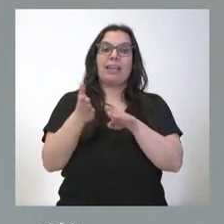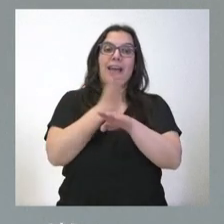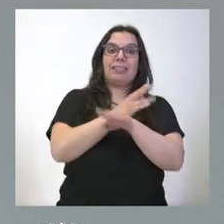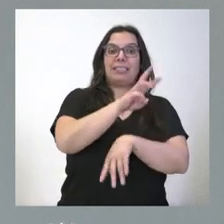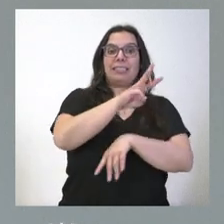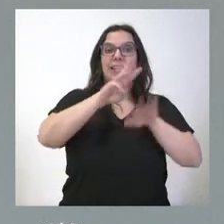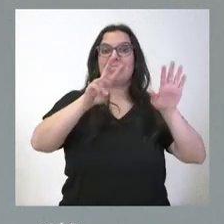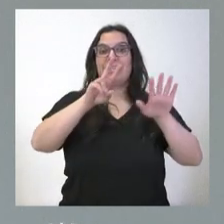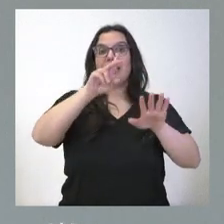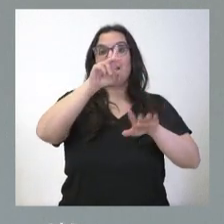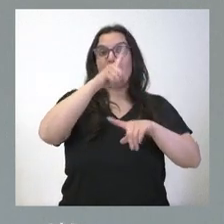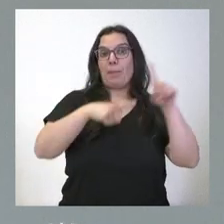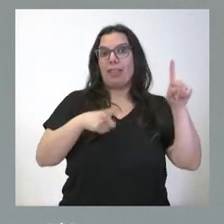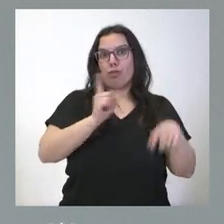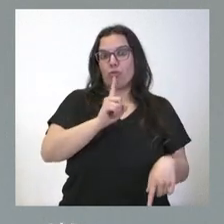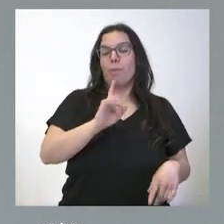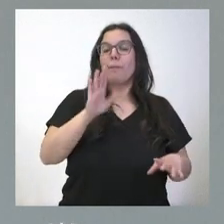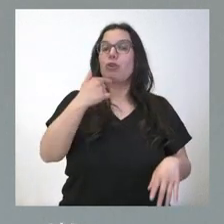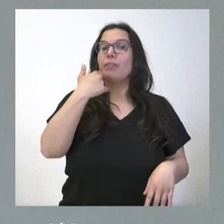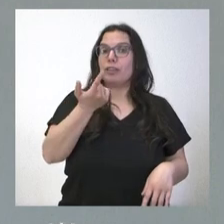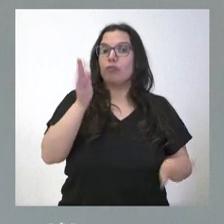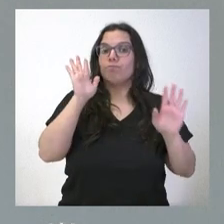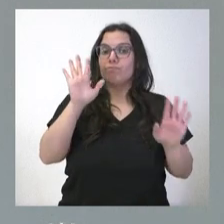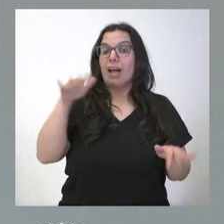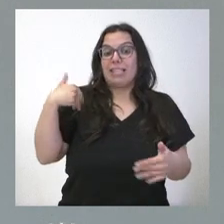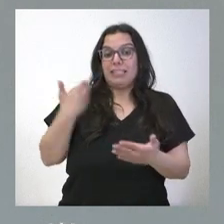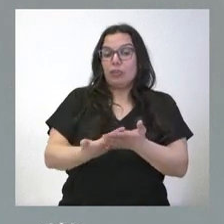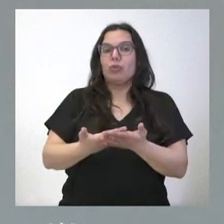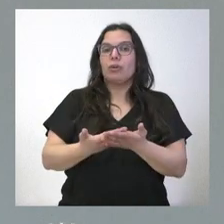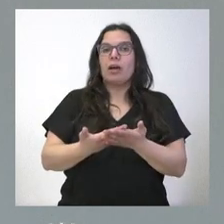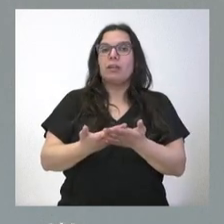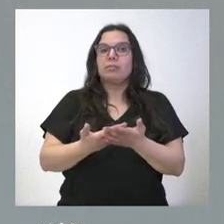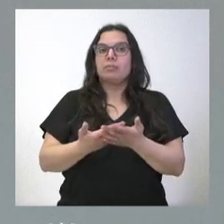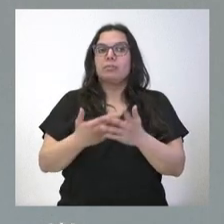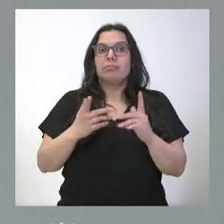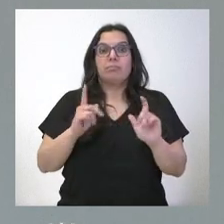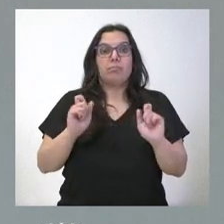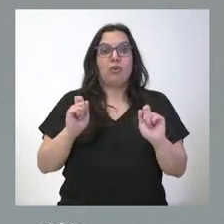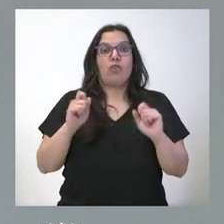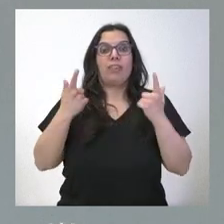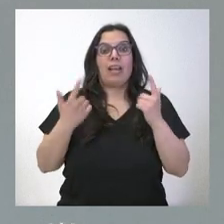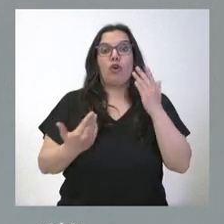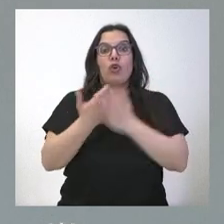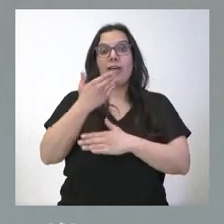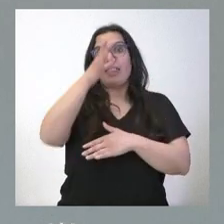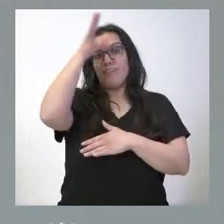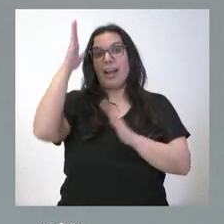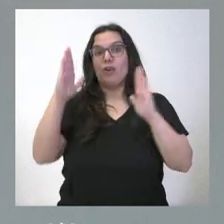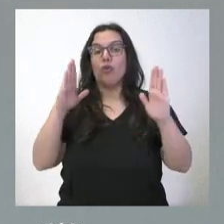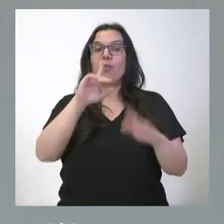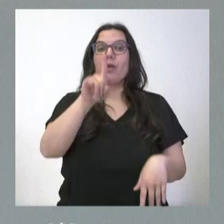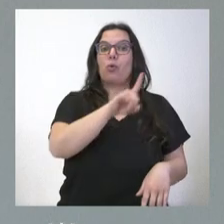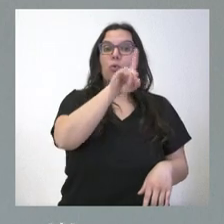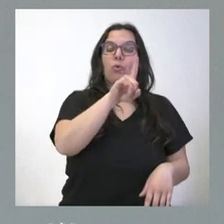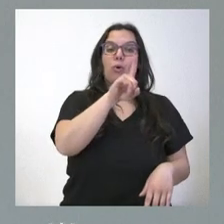sí que les señalo que hasta hoy teníamos vigentes una jornada de trabajo de verano que iba entre el 1 de